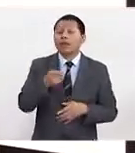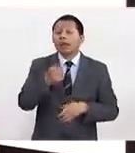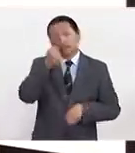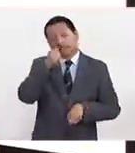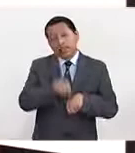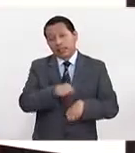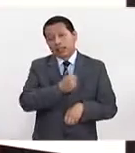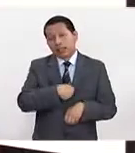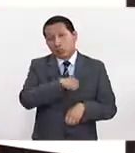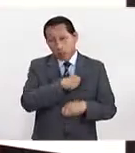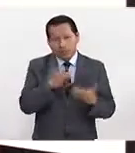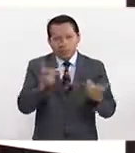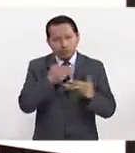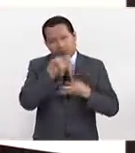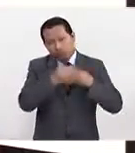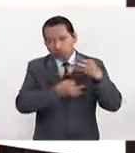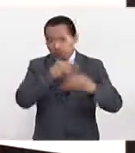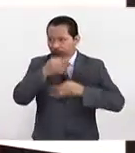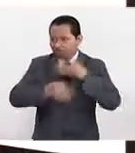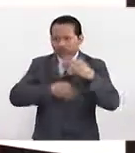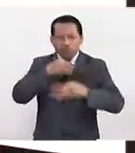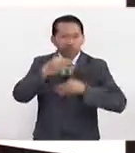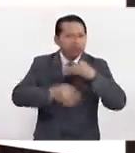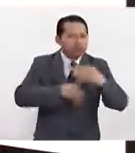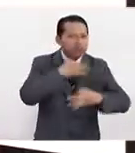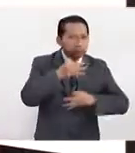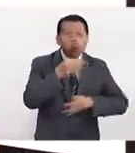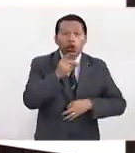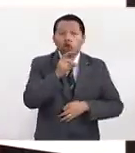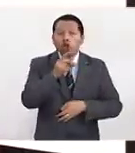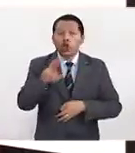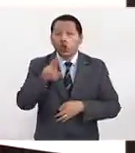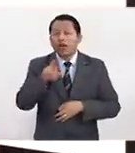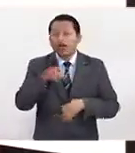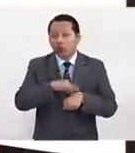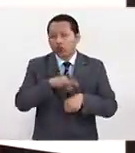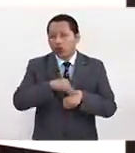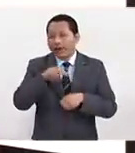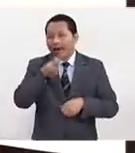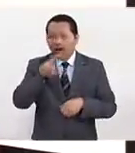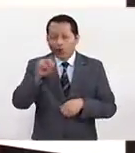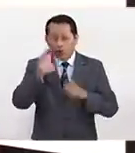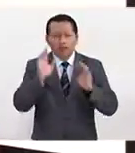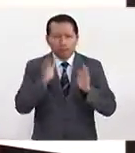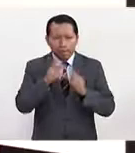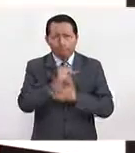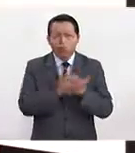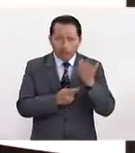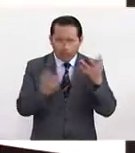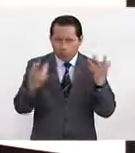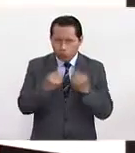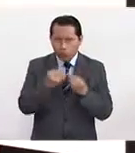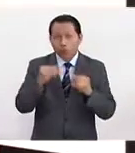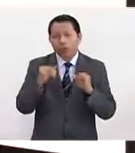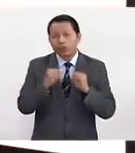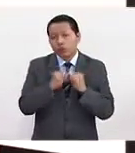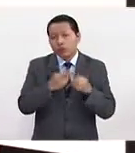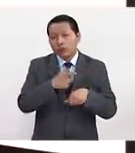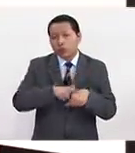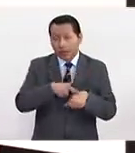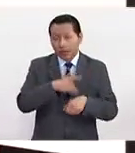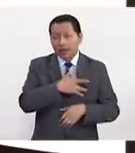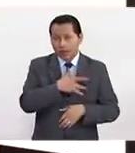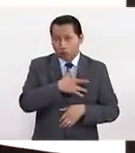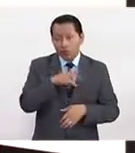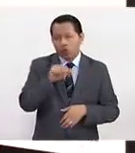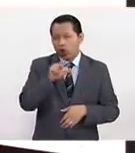conjuntamente lo está haciendo, ya está llamando. Inclusive el doctor Narro ya lanzó un programa nacional conjuntamente con el Instituto Nacional de Cardiología